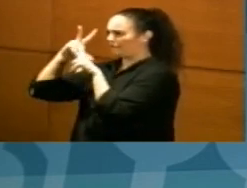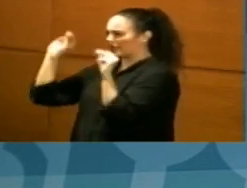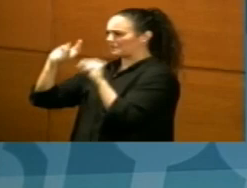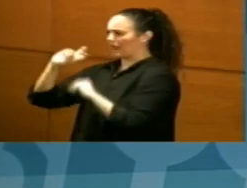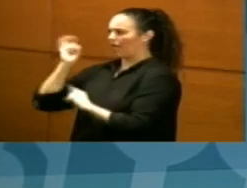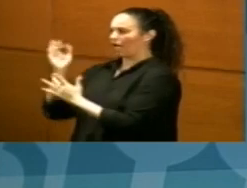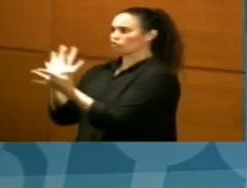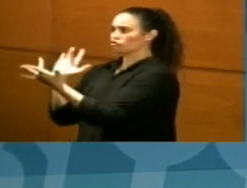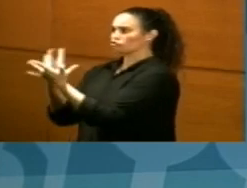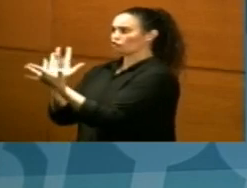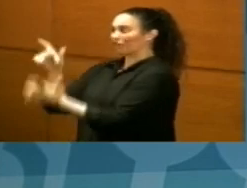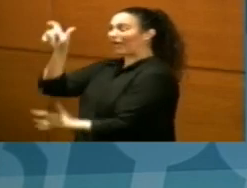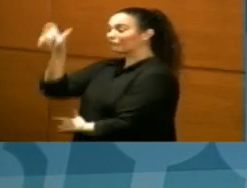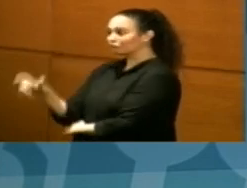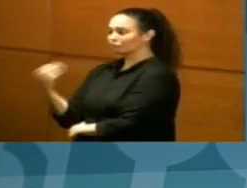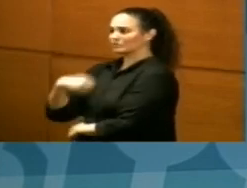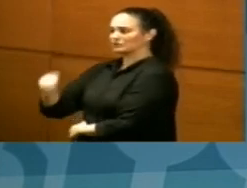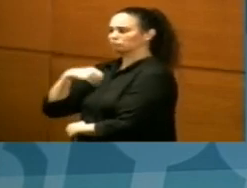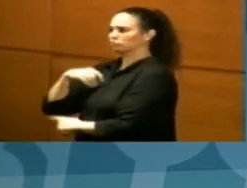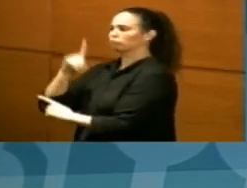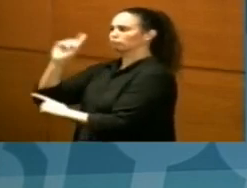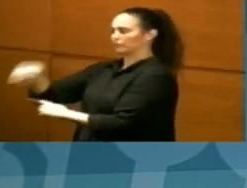que serían los visitantes del paciente.